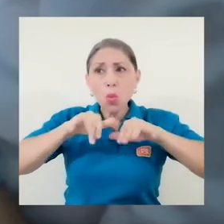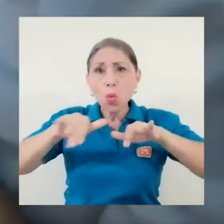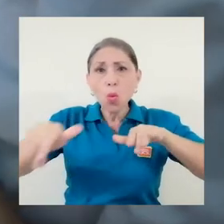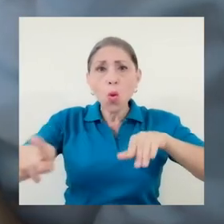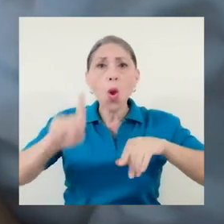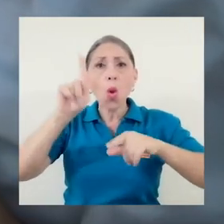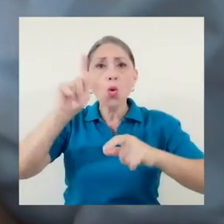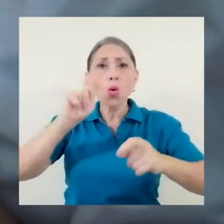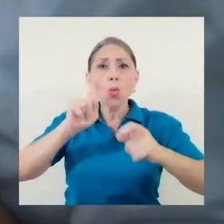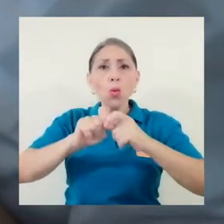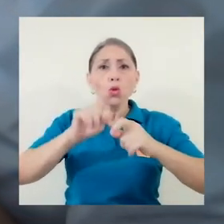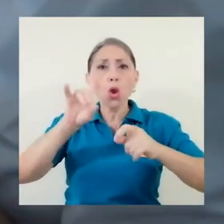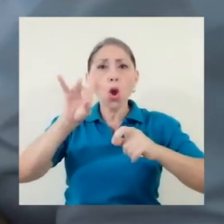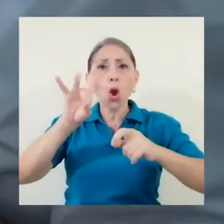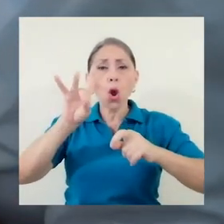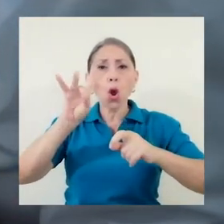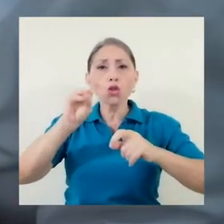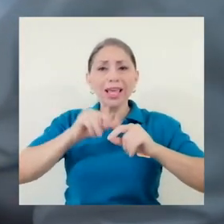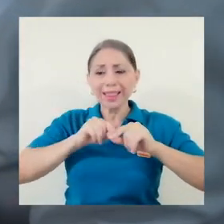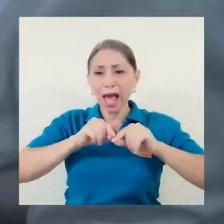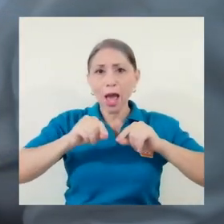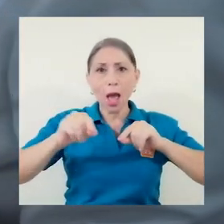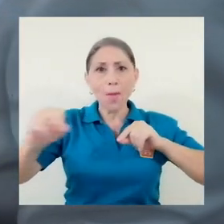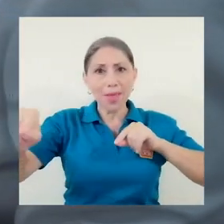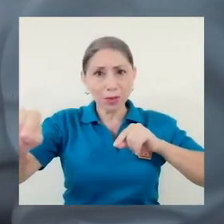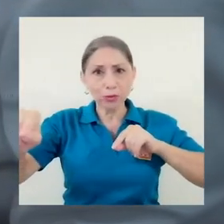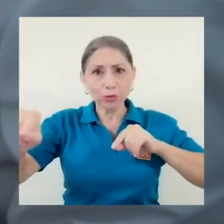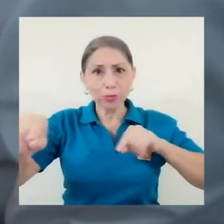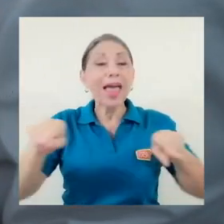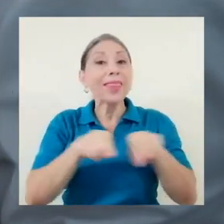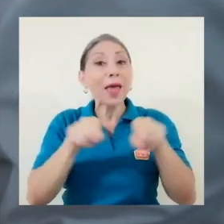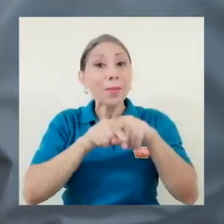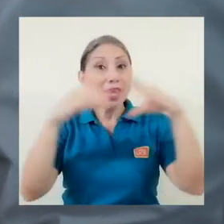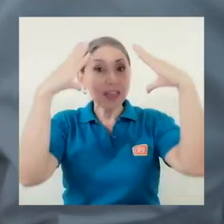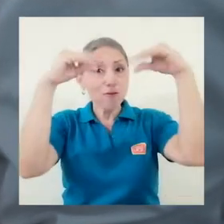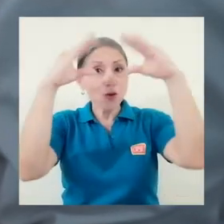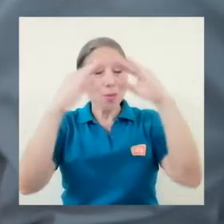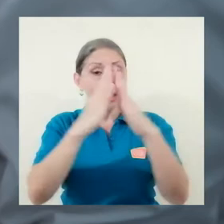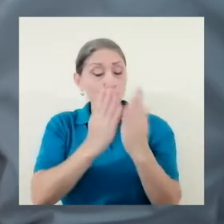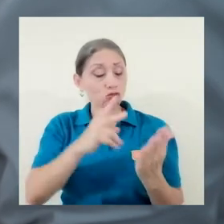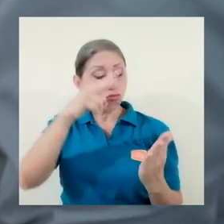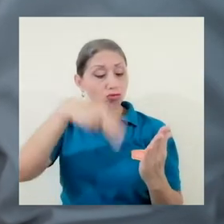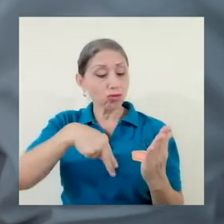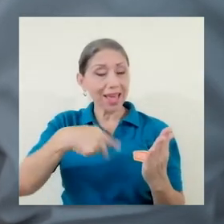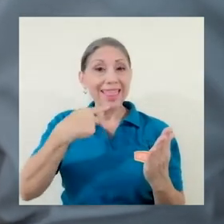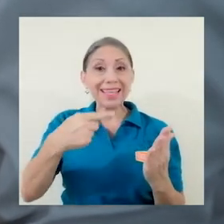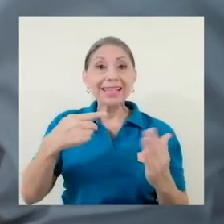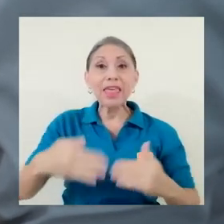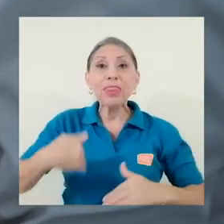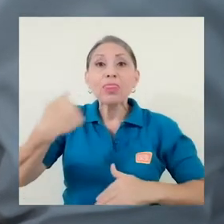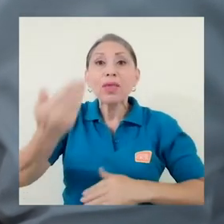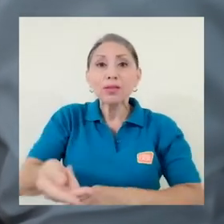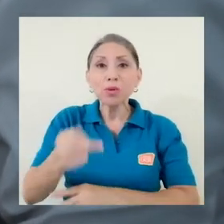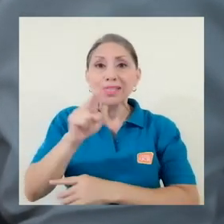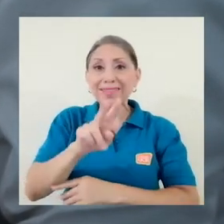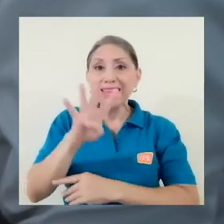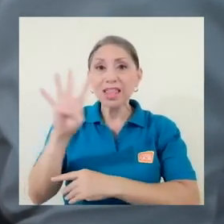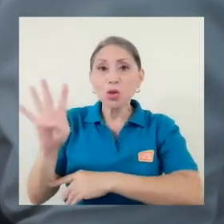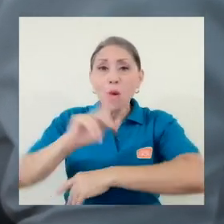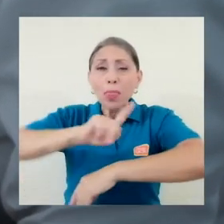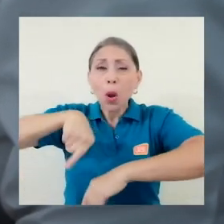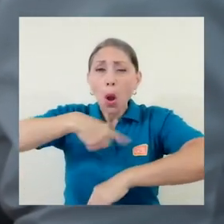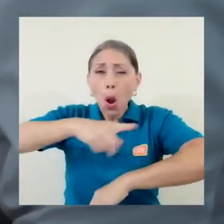Y además, la literatura consultada también nos ha indicado que después de 24 horas se han